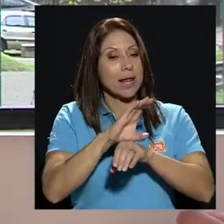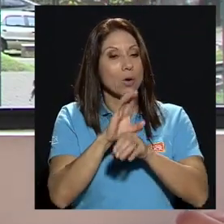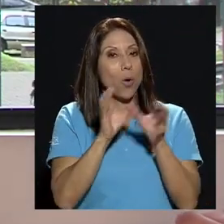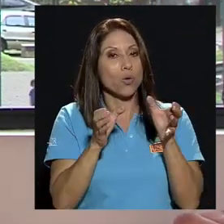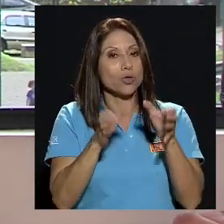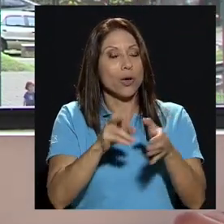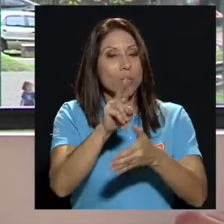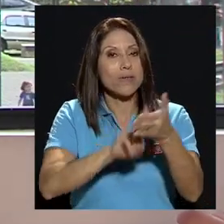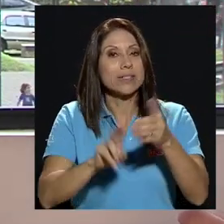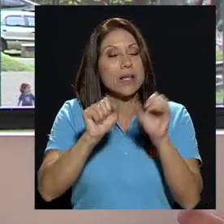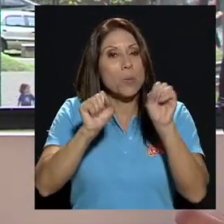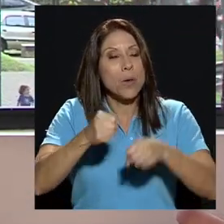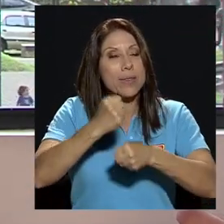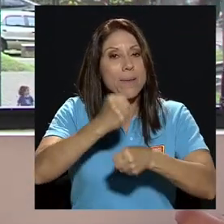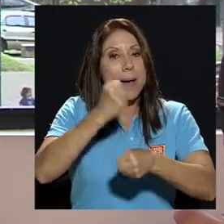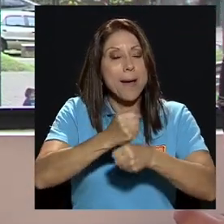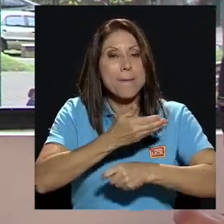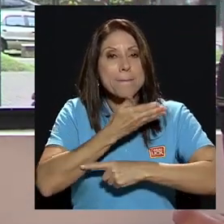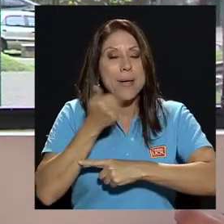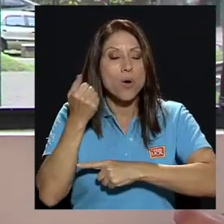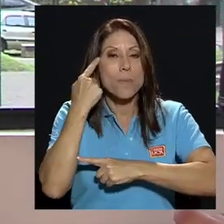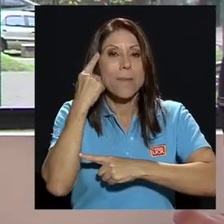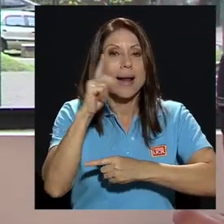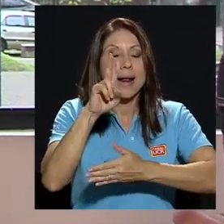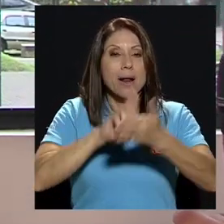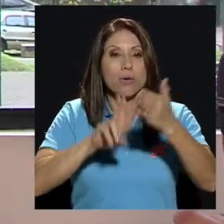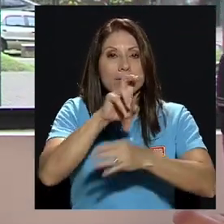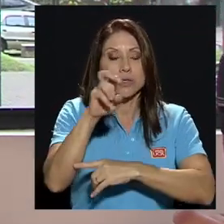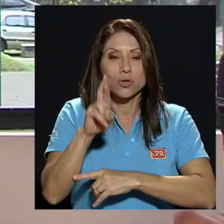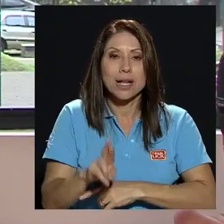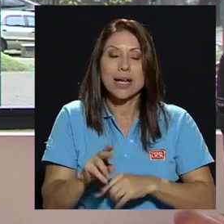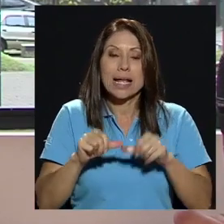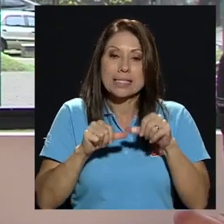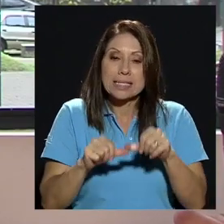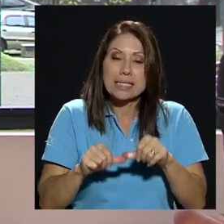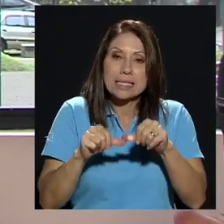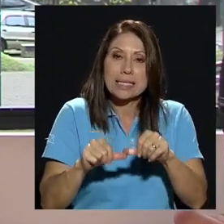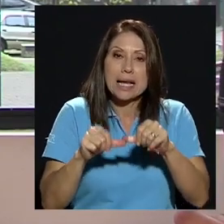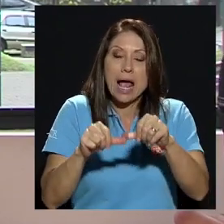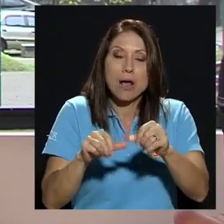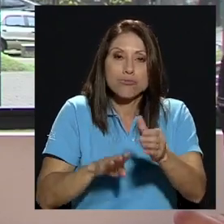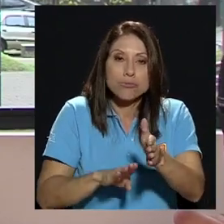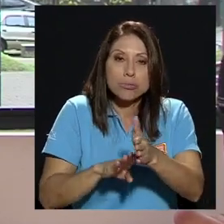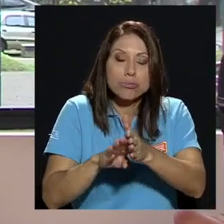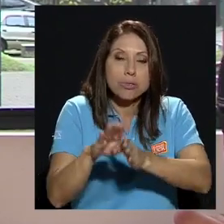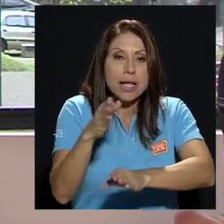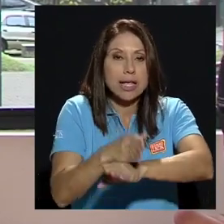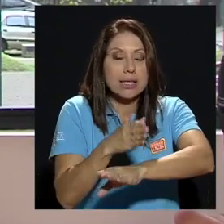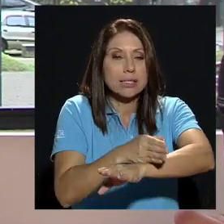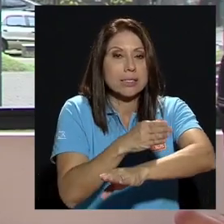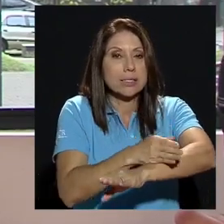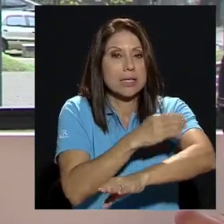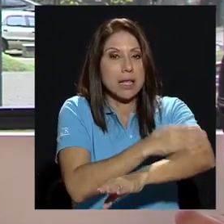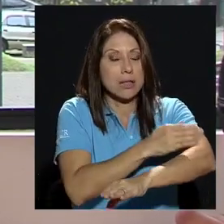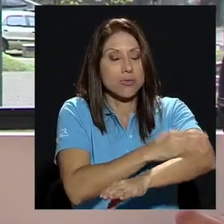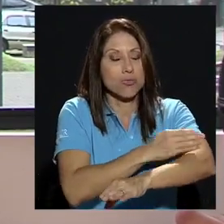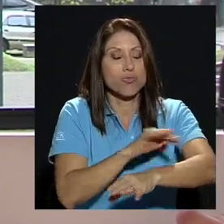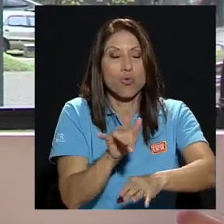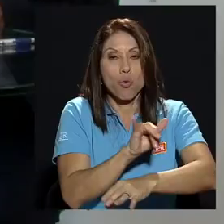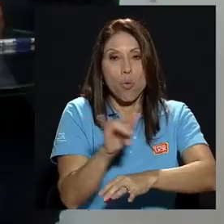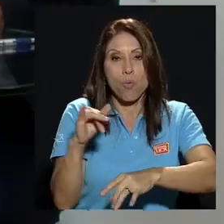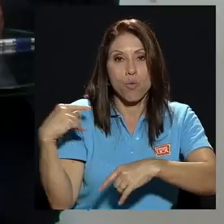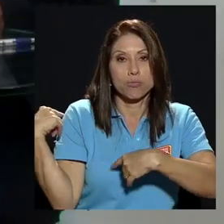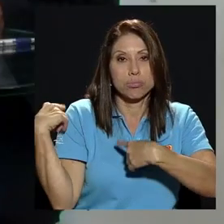trabajar de mejor forma para hacer que la universidad de Costa Rica siga creciendo siga avanzando por el sendero en el que ha venido